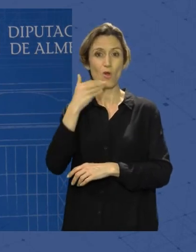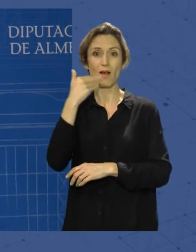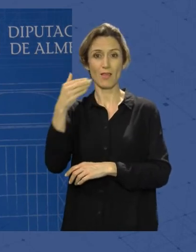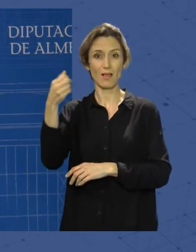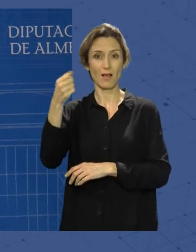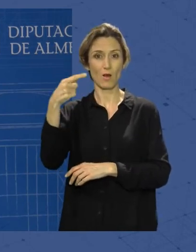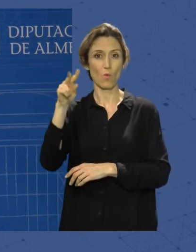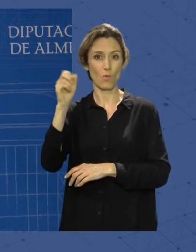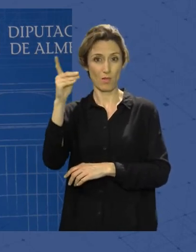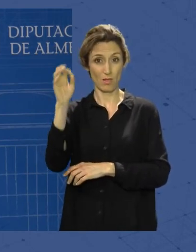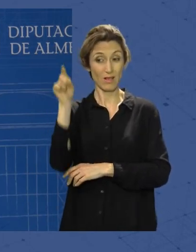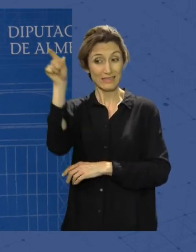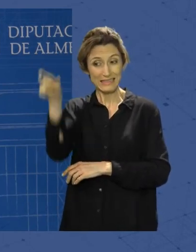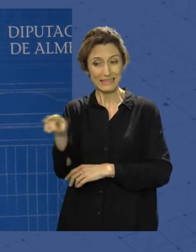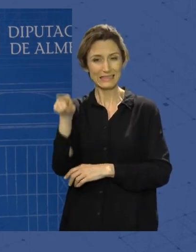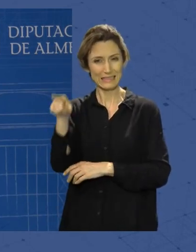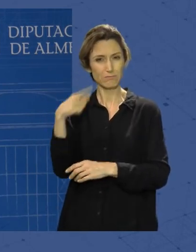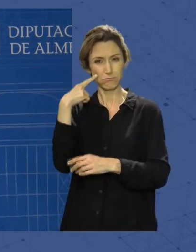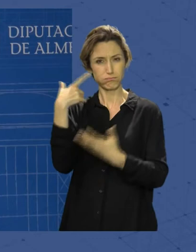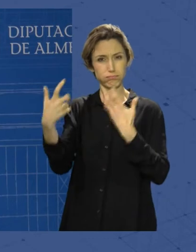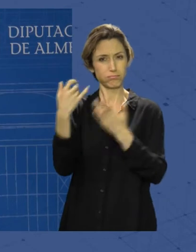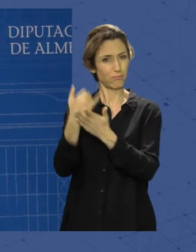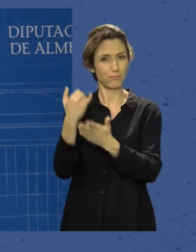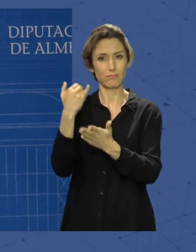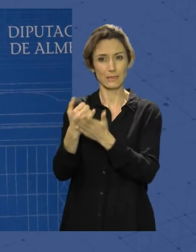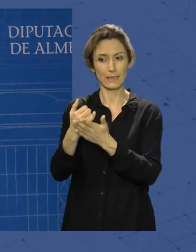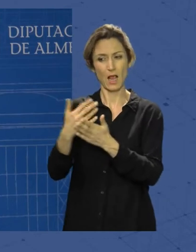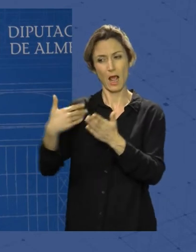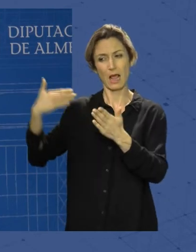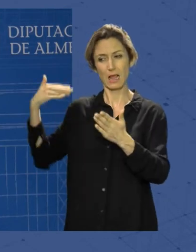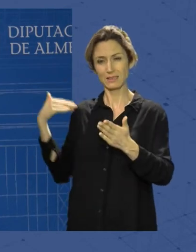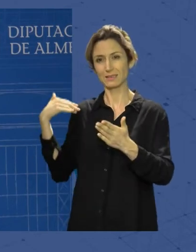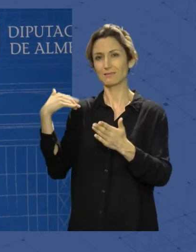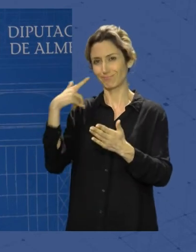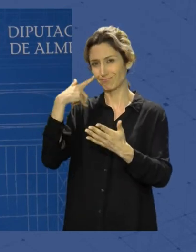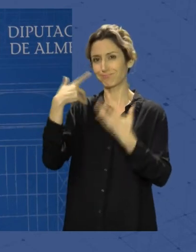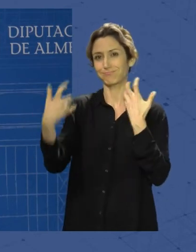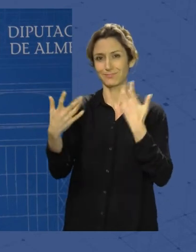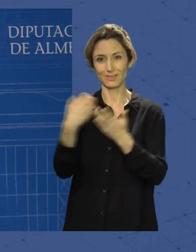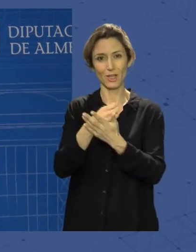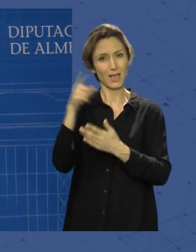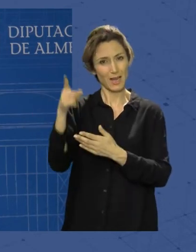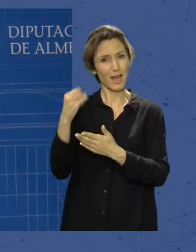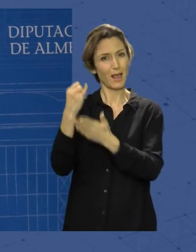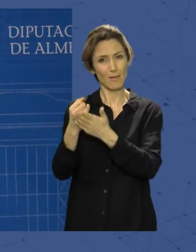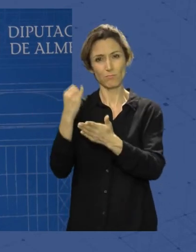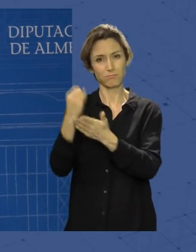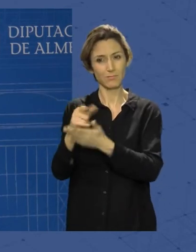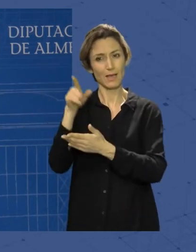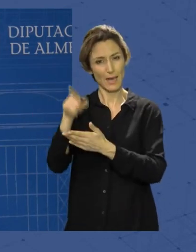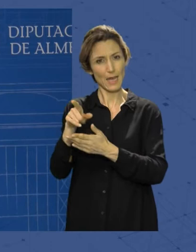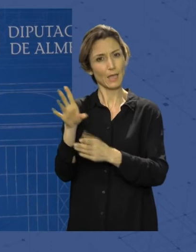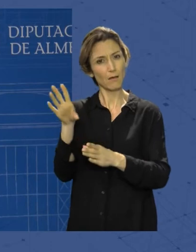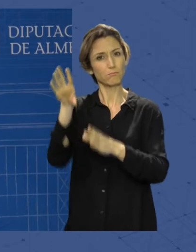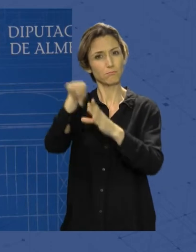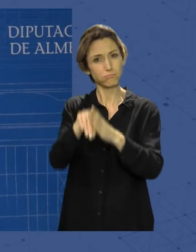una persona que ha demostrado a lo largo de los últimos años, lo hemos visto todos, como ha demostrado esa implicación en